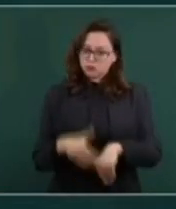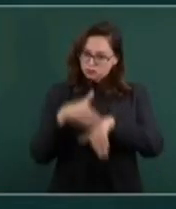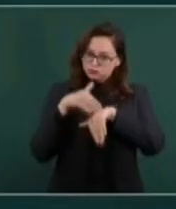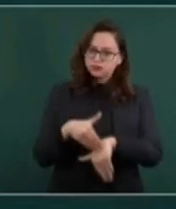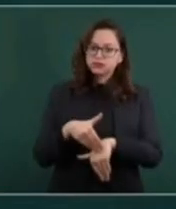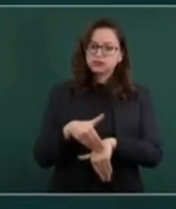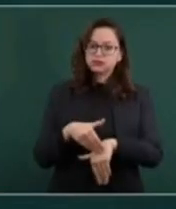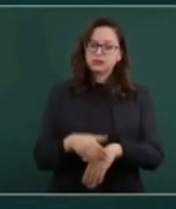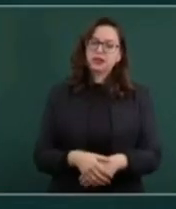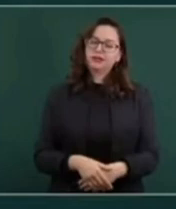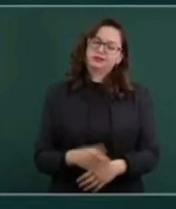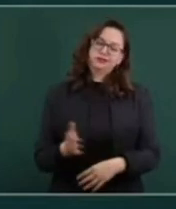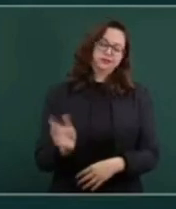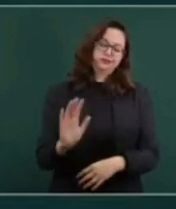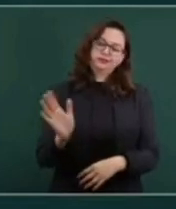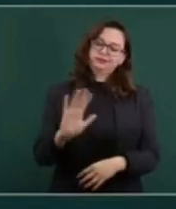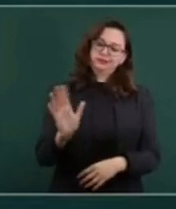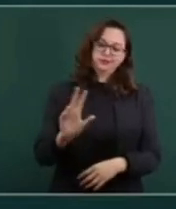¿No?